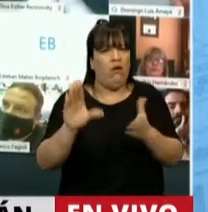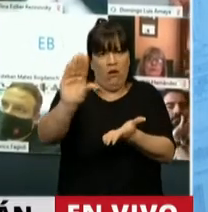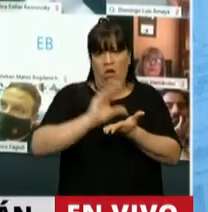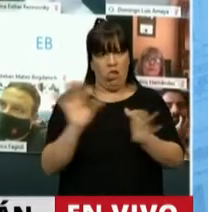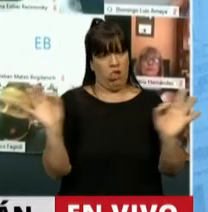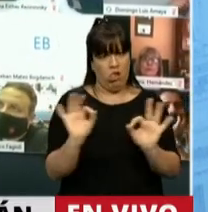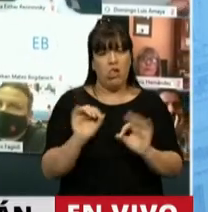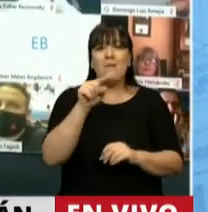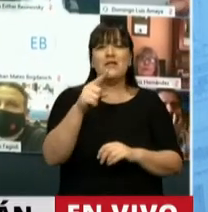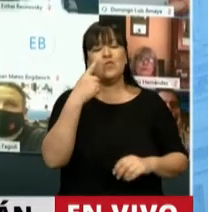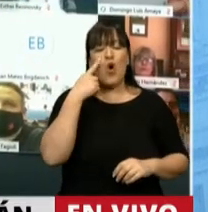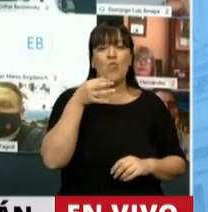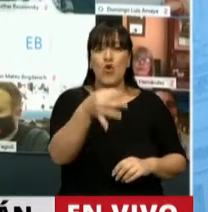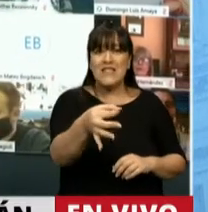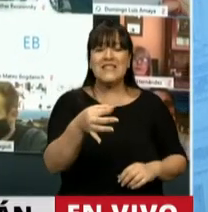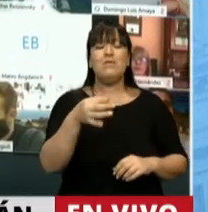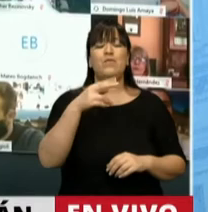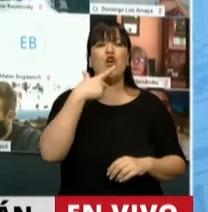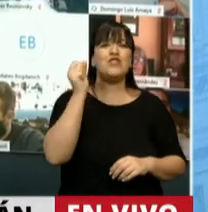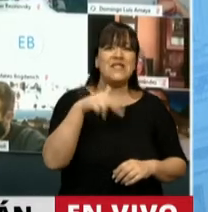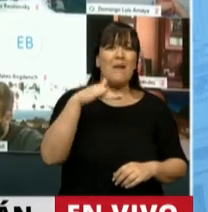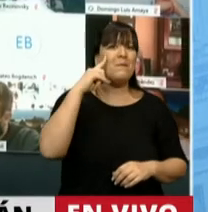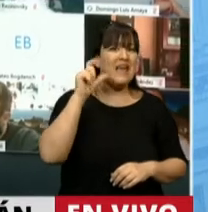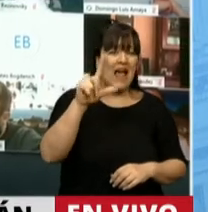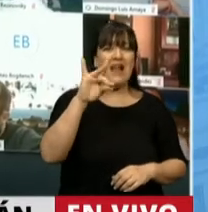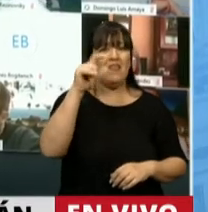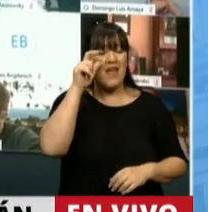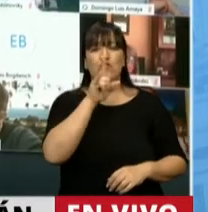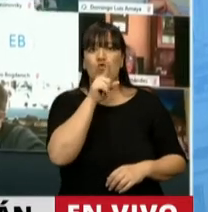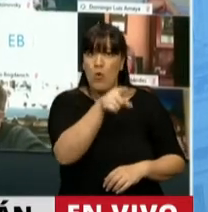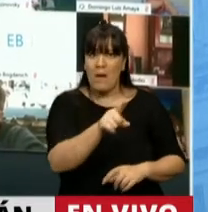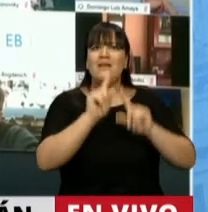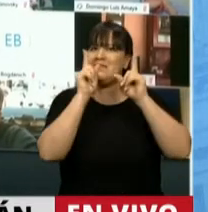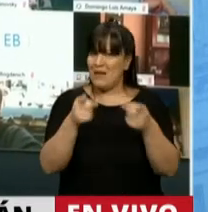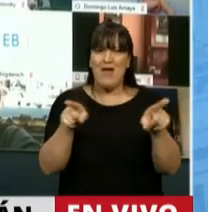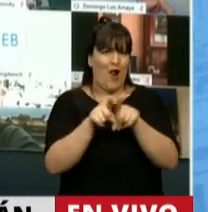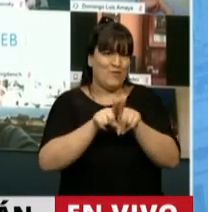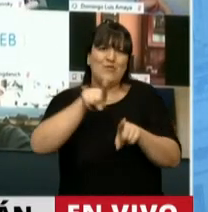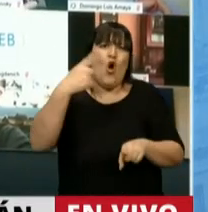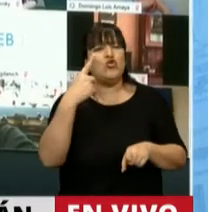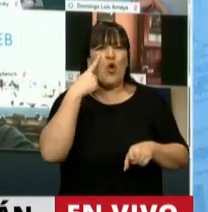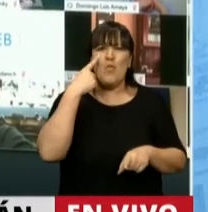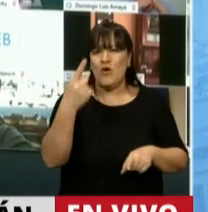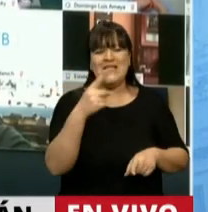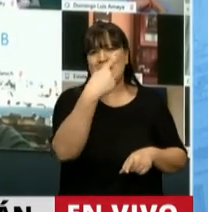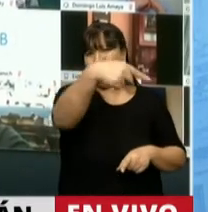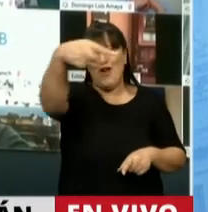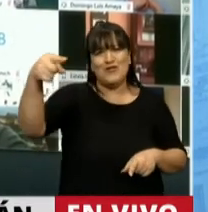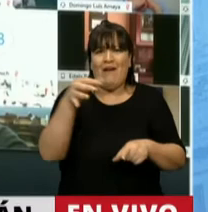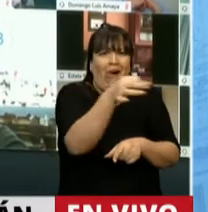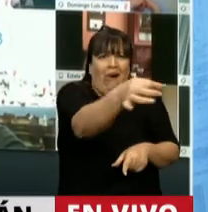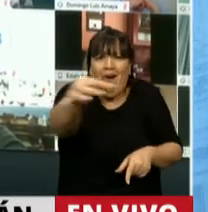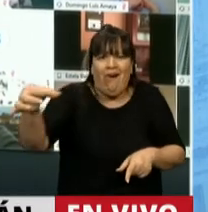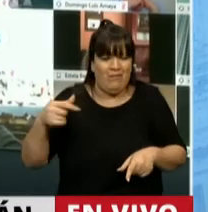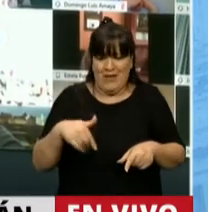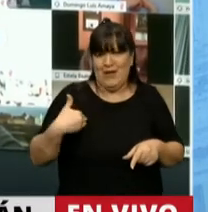esto que pasa en el municipio de San Miguel de Tucumán, estoy convencida, como dijo el diputado Romero, que también sucede en otros municipios pequeños a